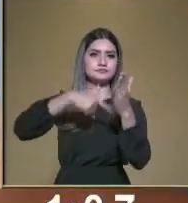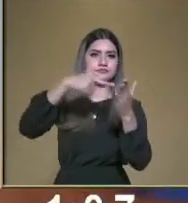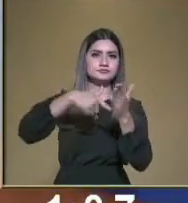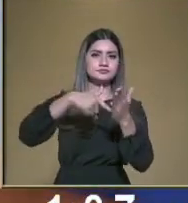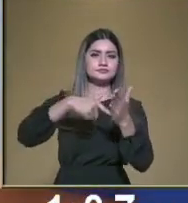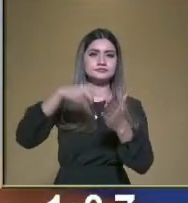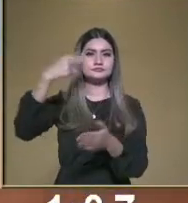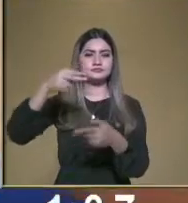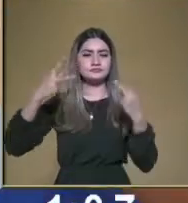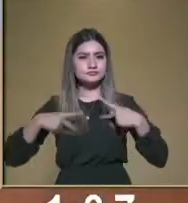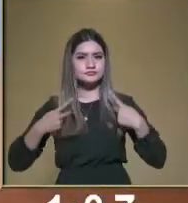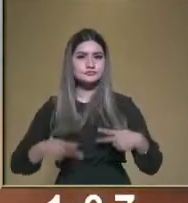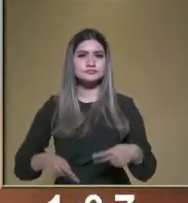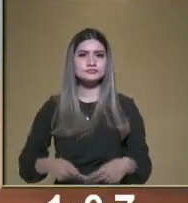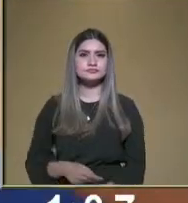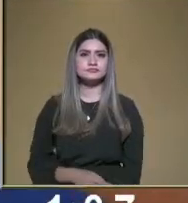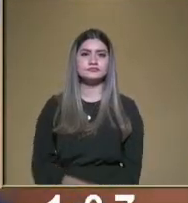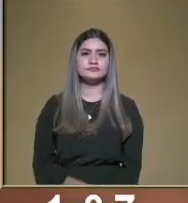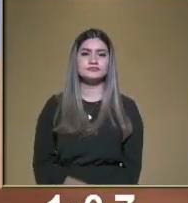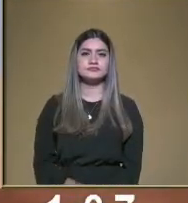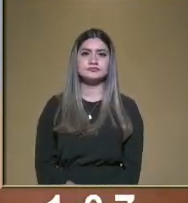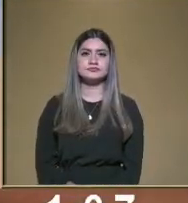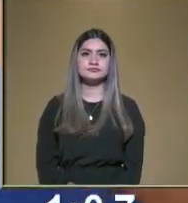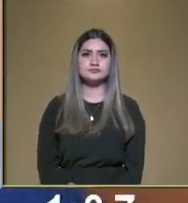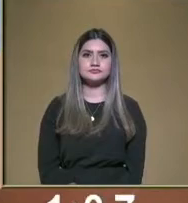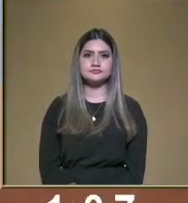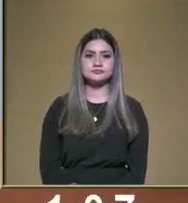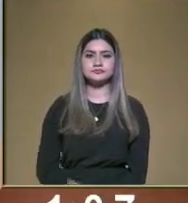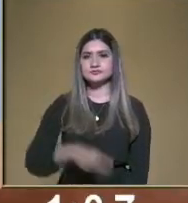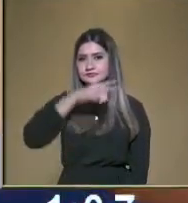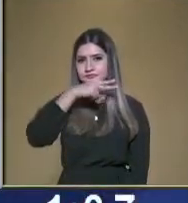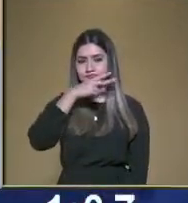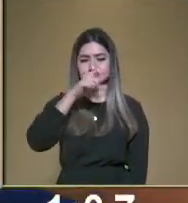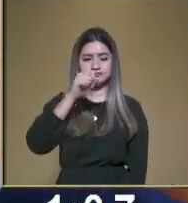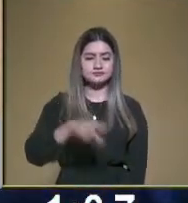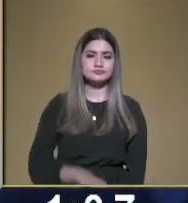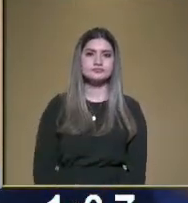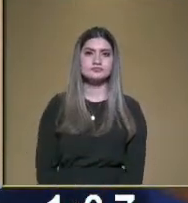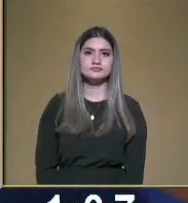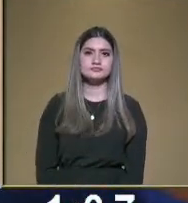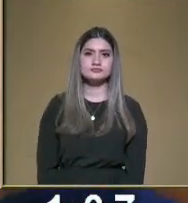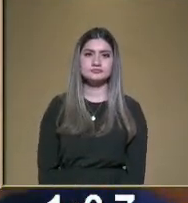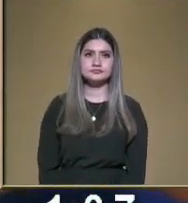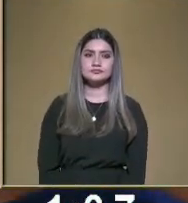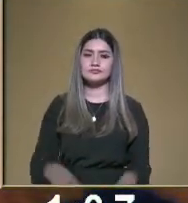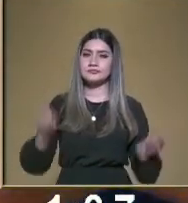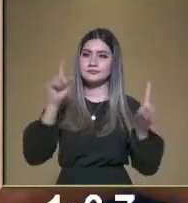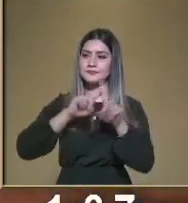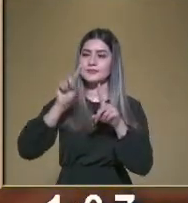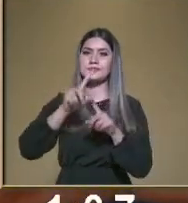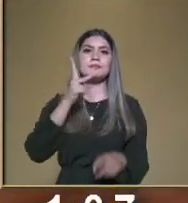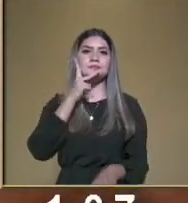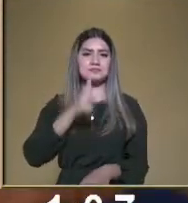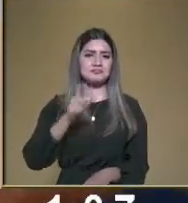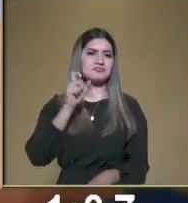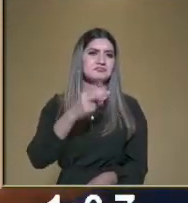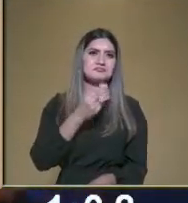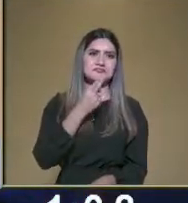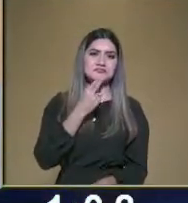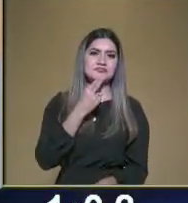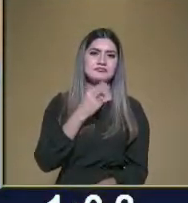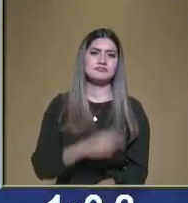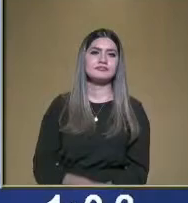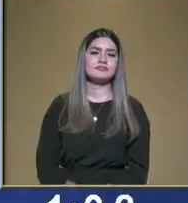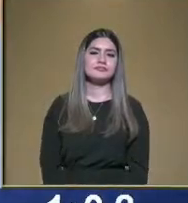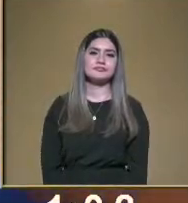nombres propios, verbos, ¿verdad? Entonces, son palabras que utilizamos, pero que tienen el origen de la lengua náhuatl.